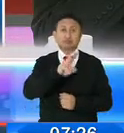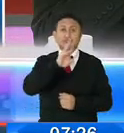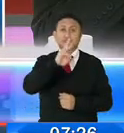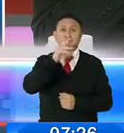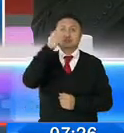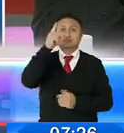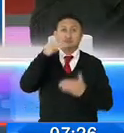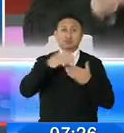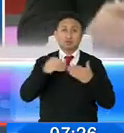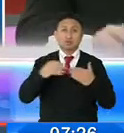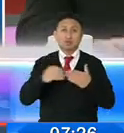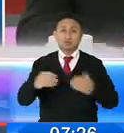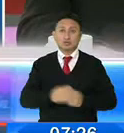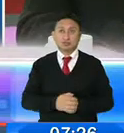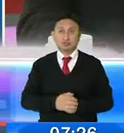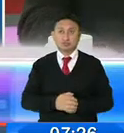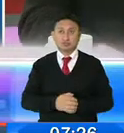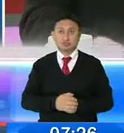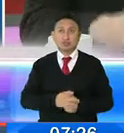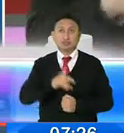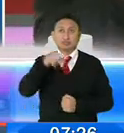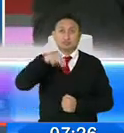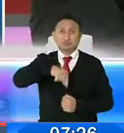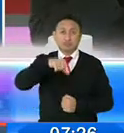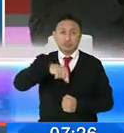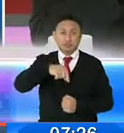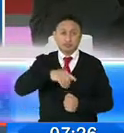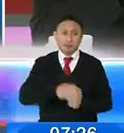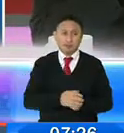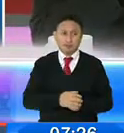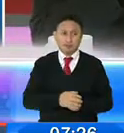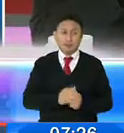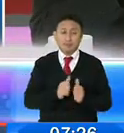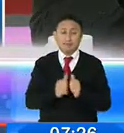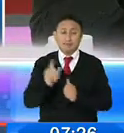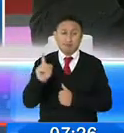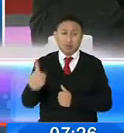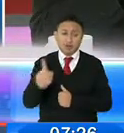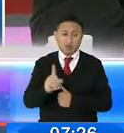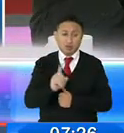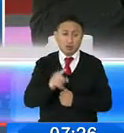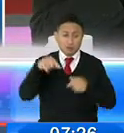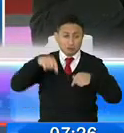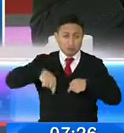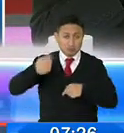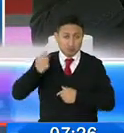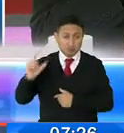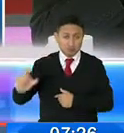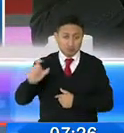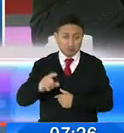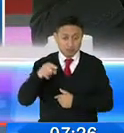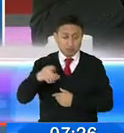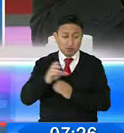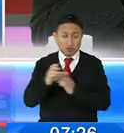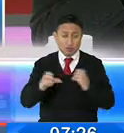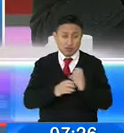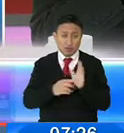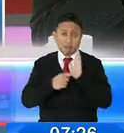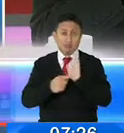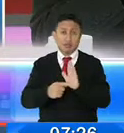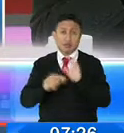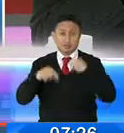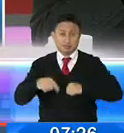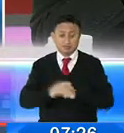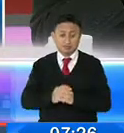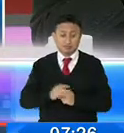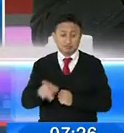millones de dólares. Eso corresponde dependiendo por supuesto a cada uno de los ingresos y la contabilidad que ha tenido, la